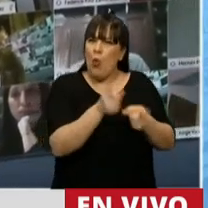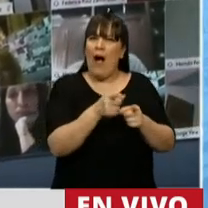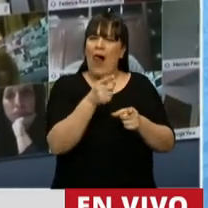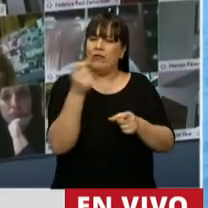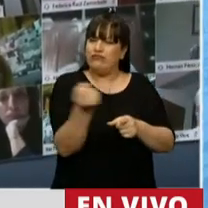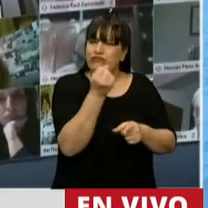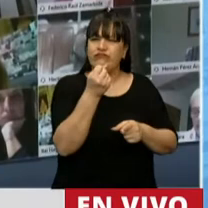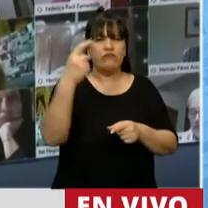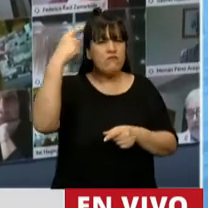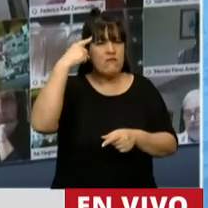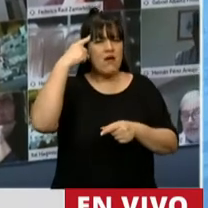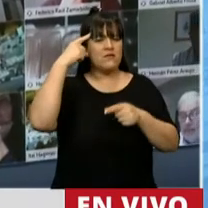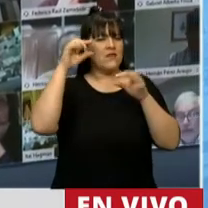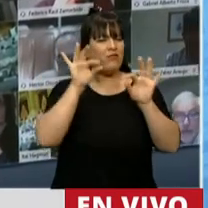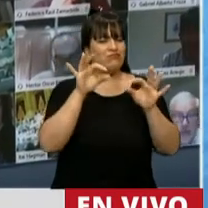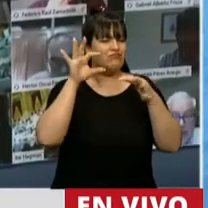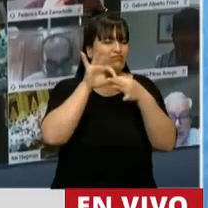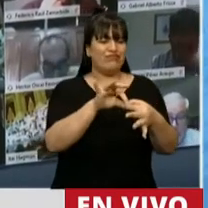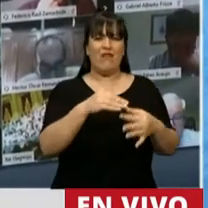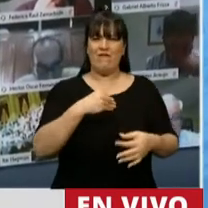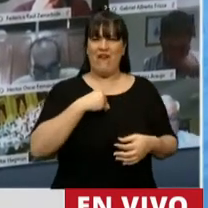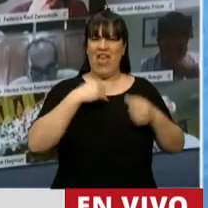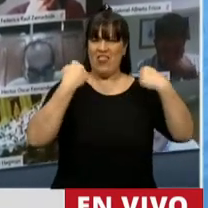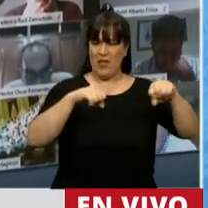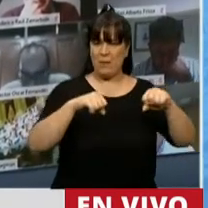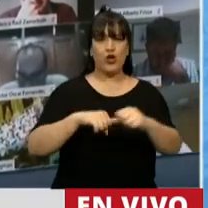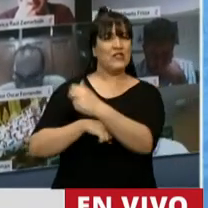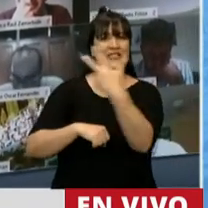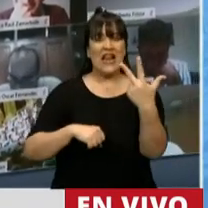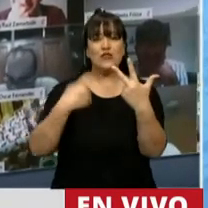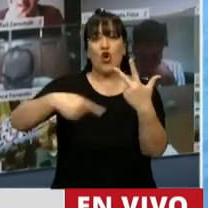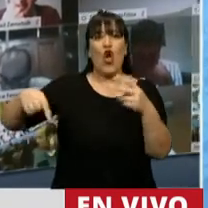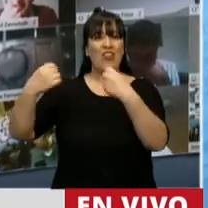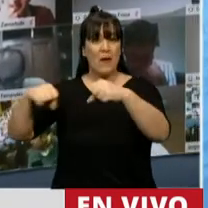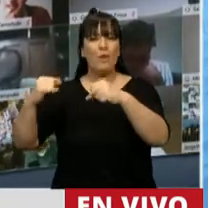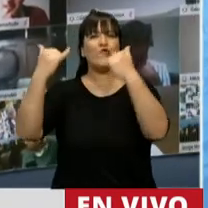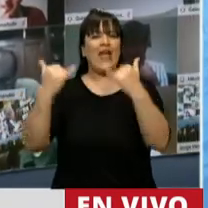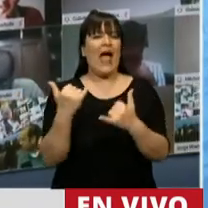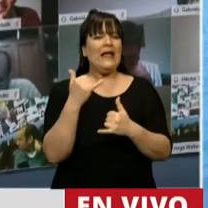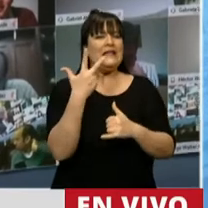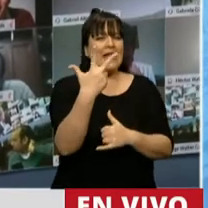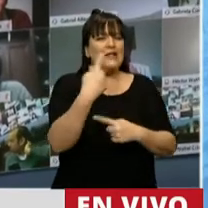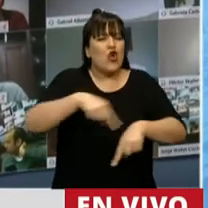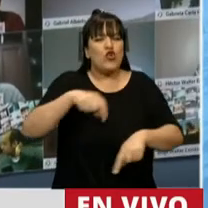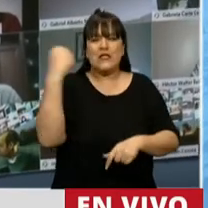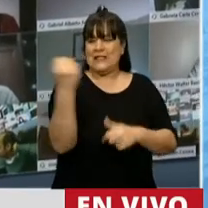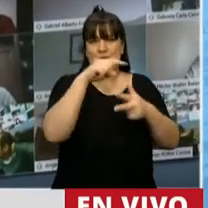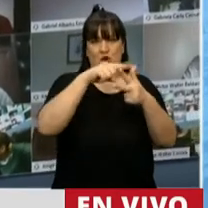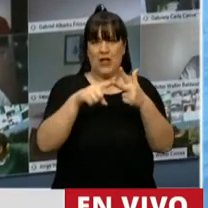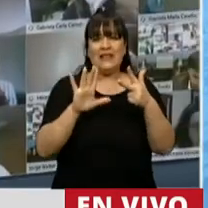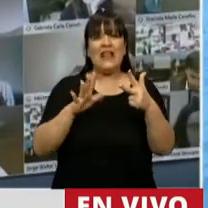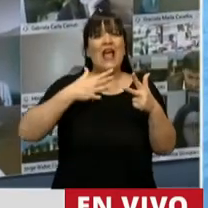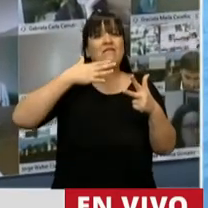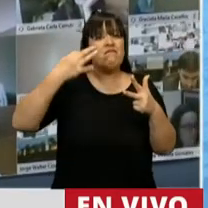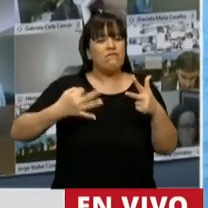creyendo en el deporte y en tres valores que tiene el deporte. Sobre todo aquel deporte que se hace por las razones de